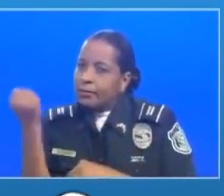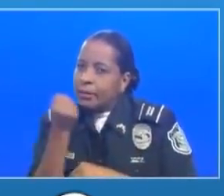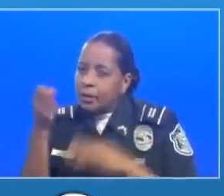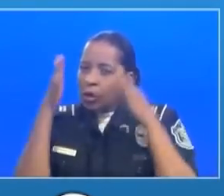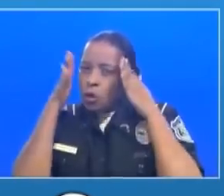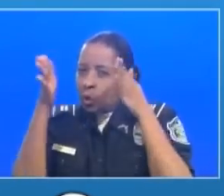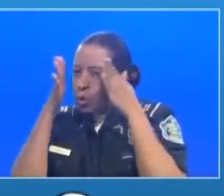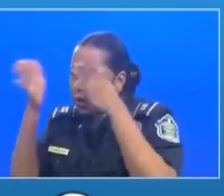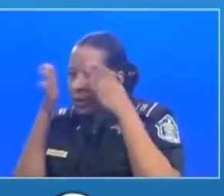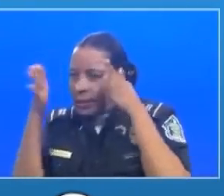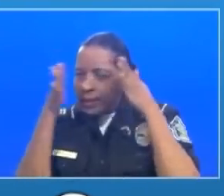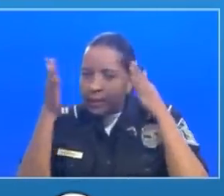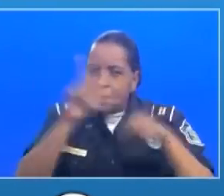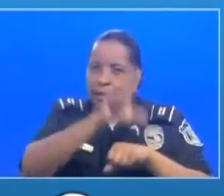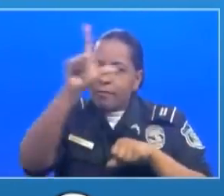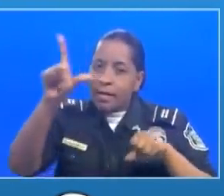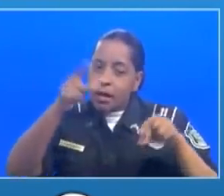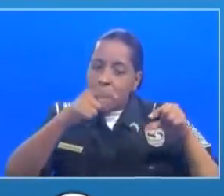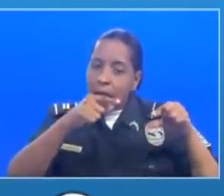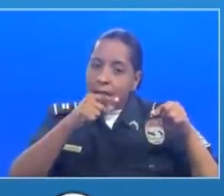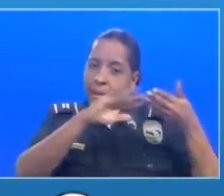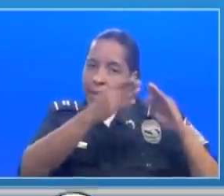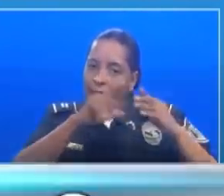atención de salud en la comarca